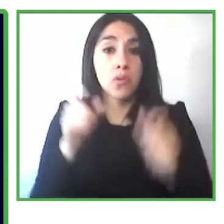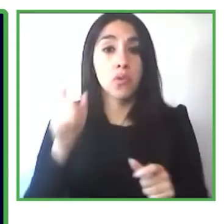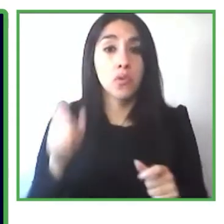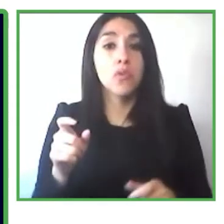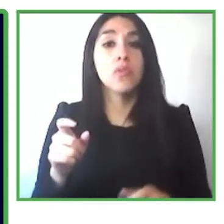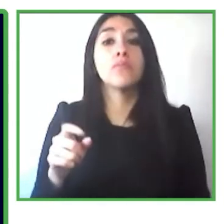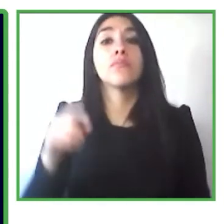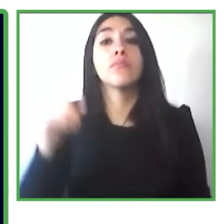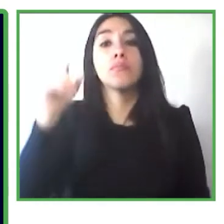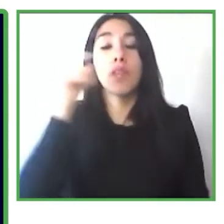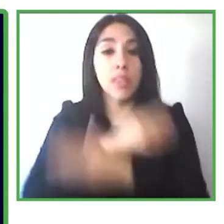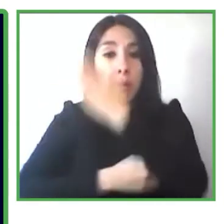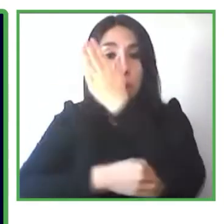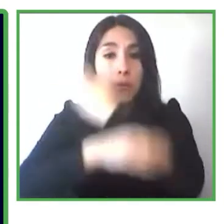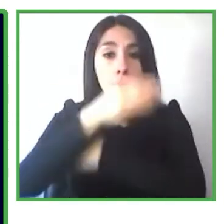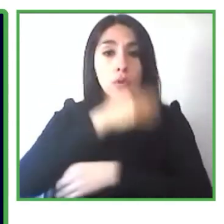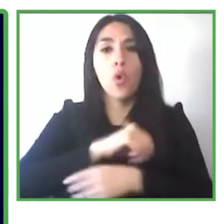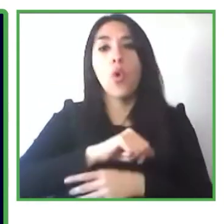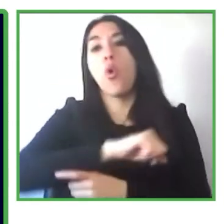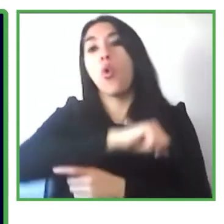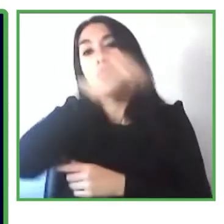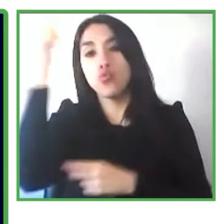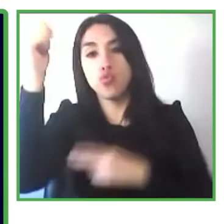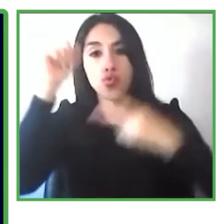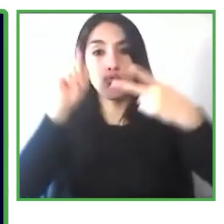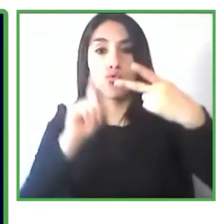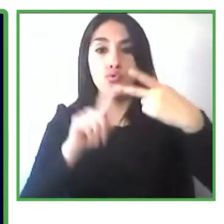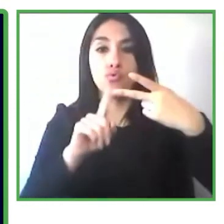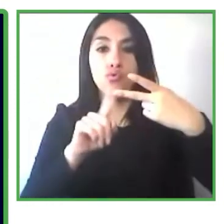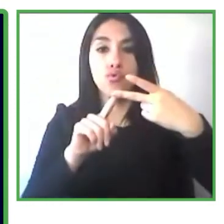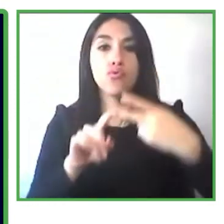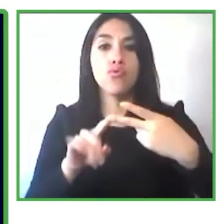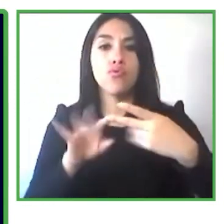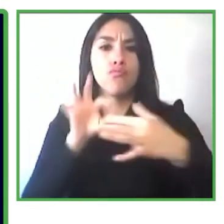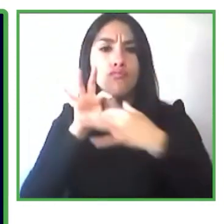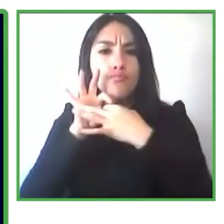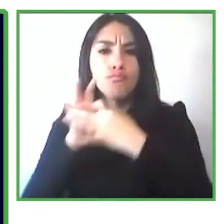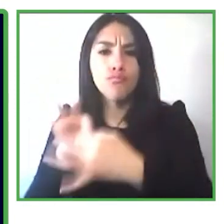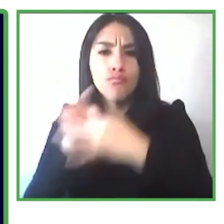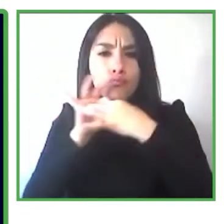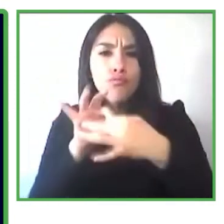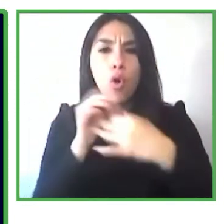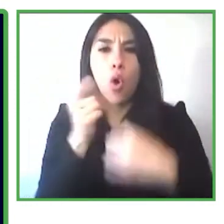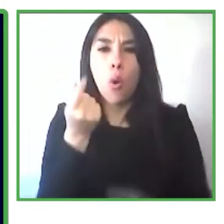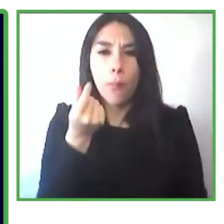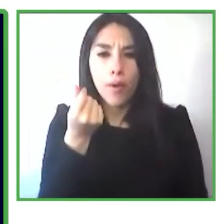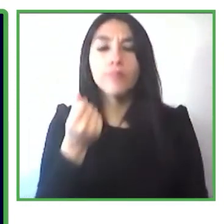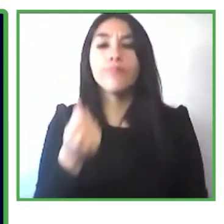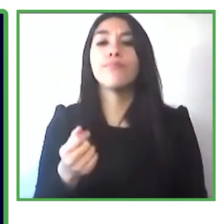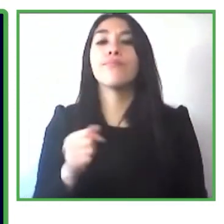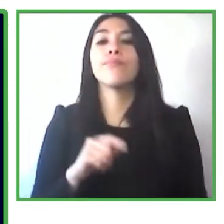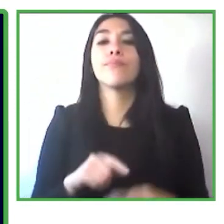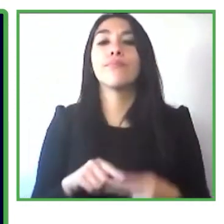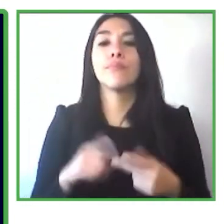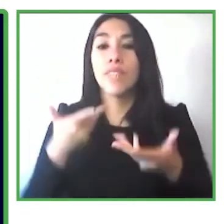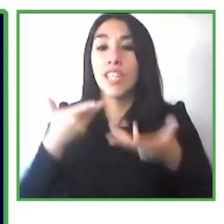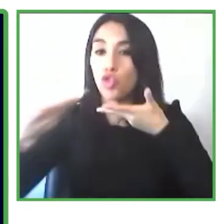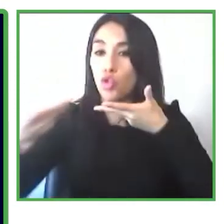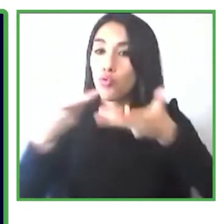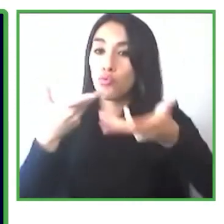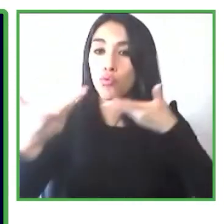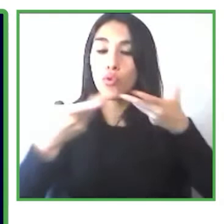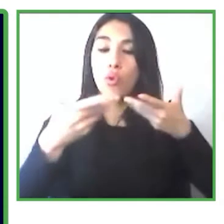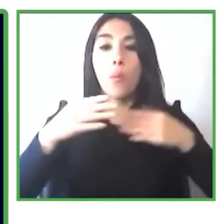categoría cadena de valor tiene relación con las políticas procesos procedimientos inclusivos establecidos para el